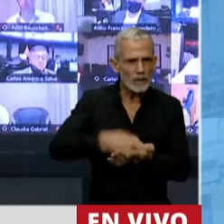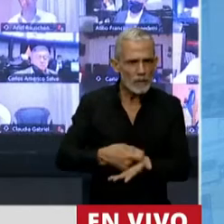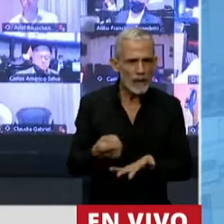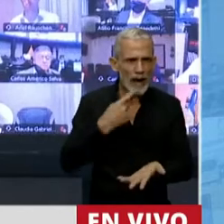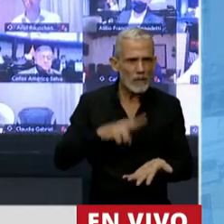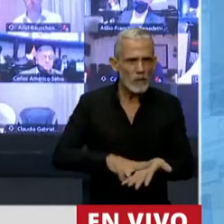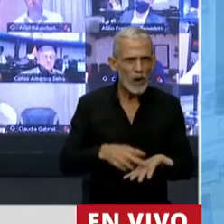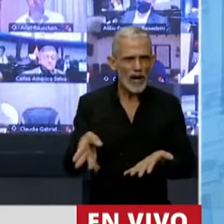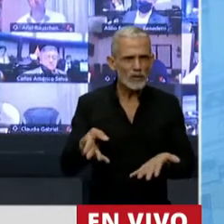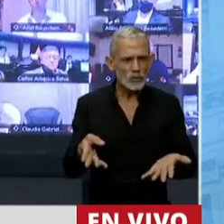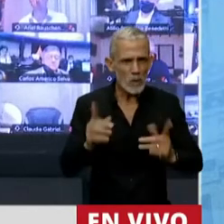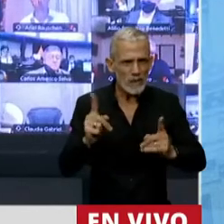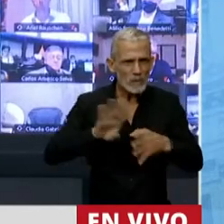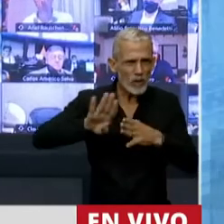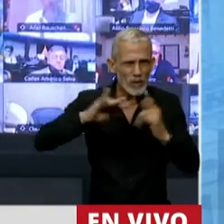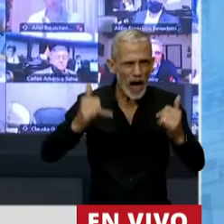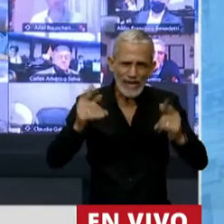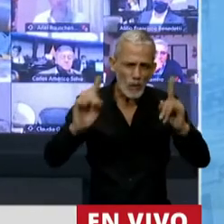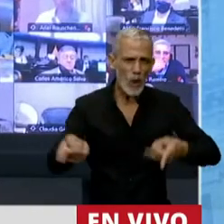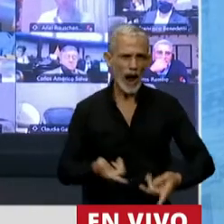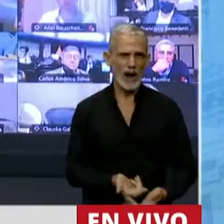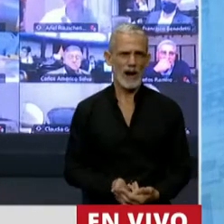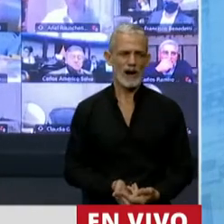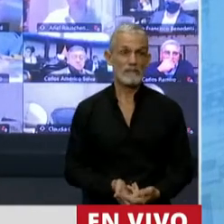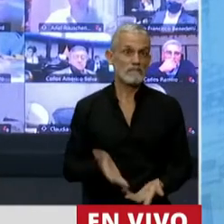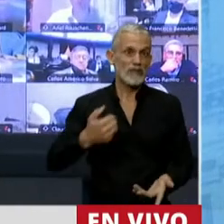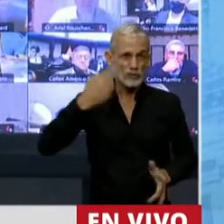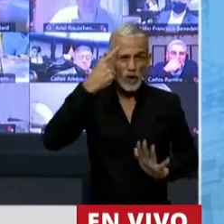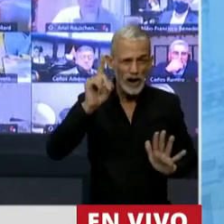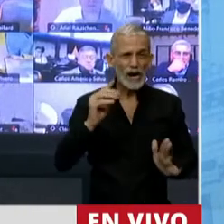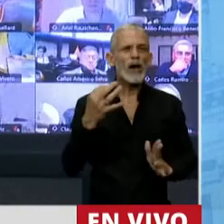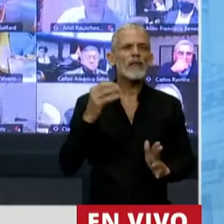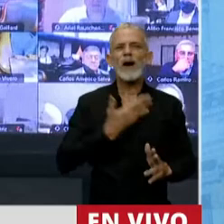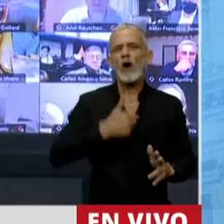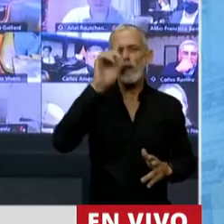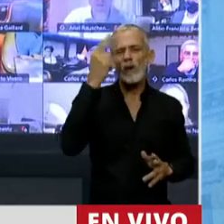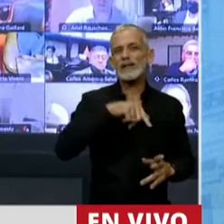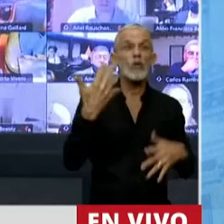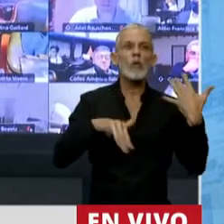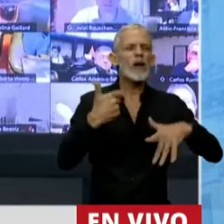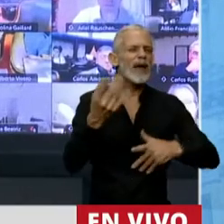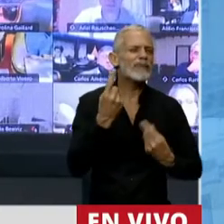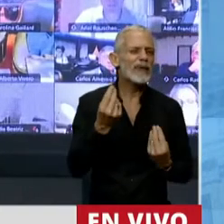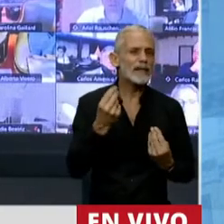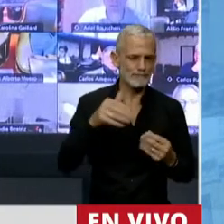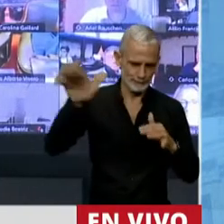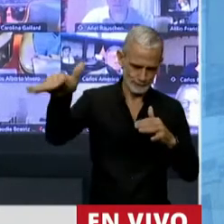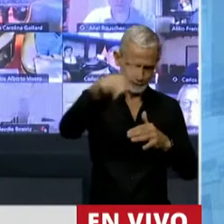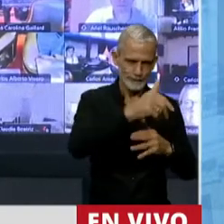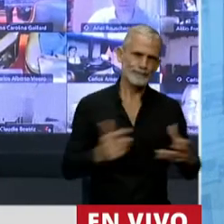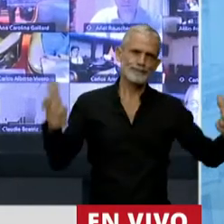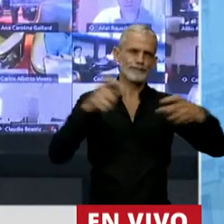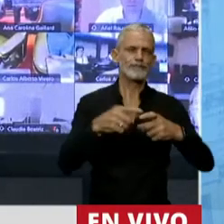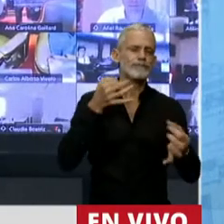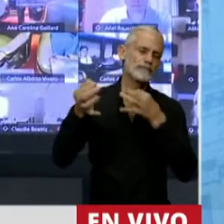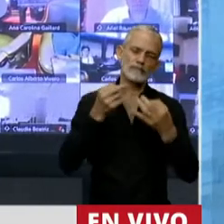pagar este impuesto. Y yo creo que lo que tiene que hacer el gobierno urgentemente es convocar a